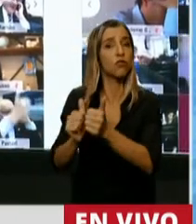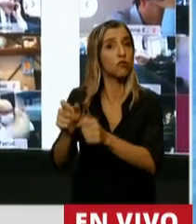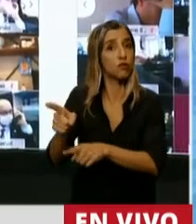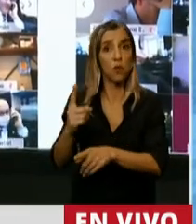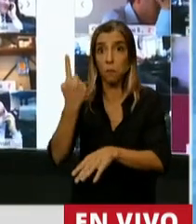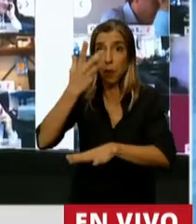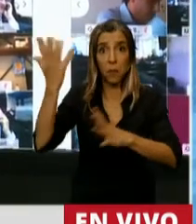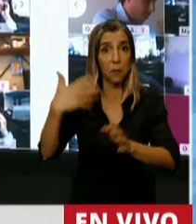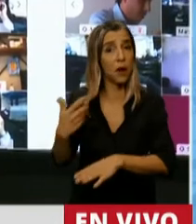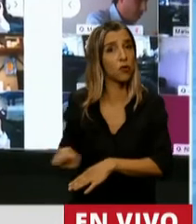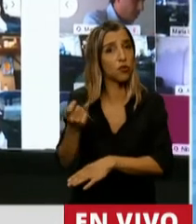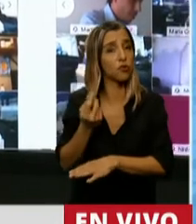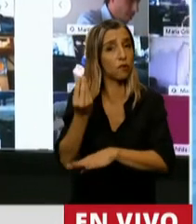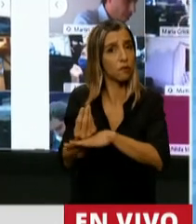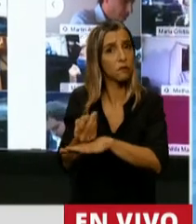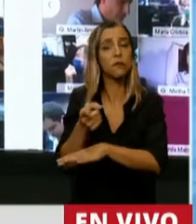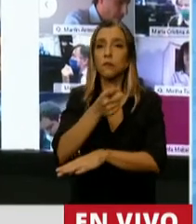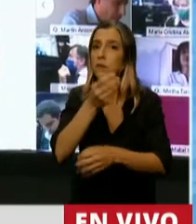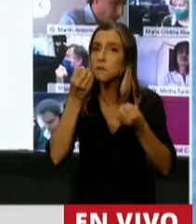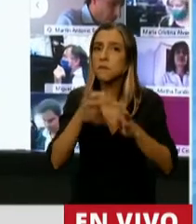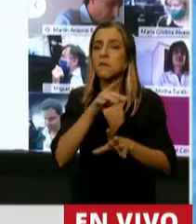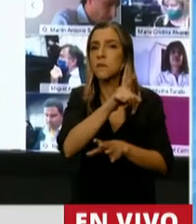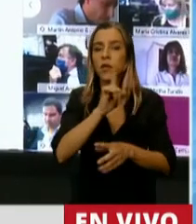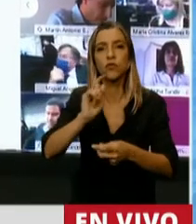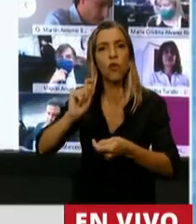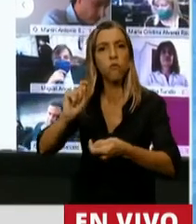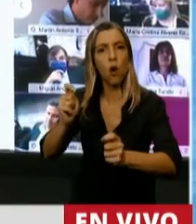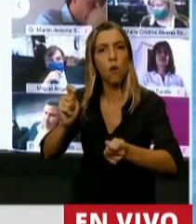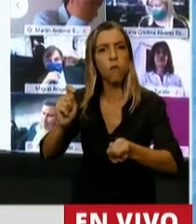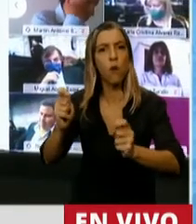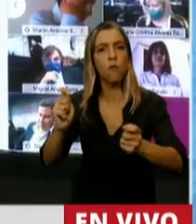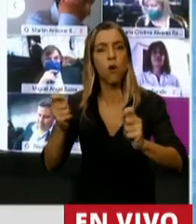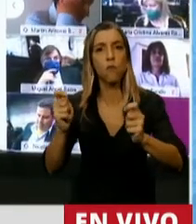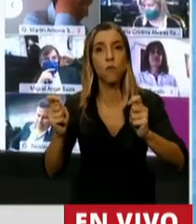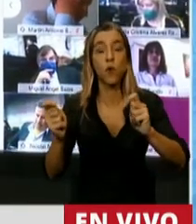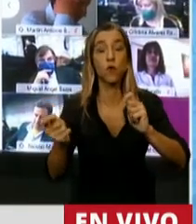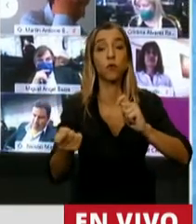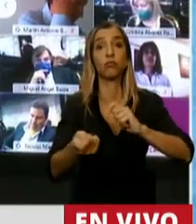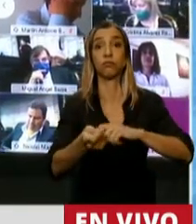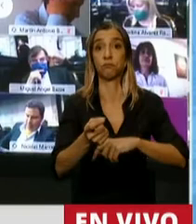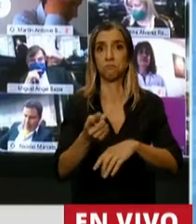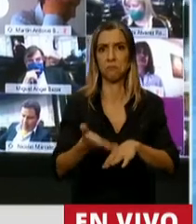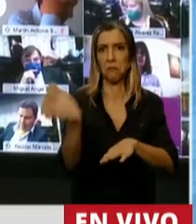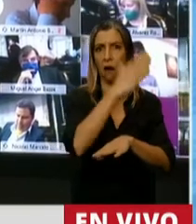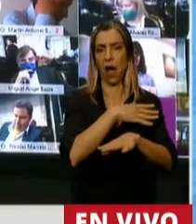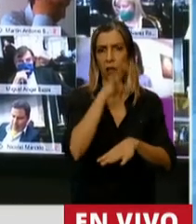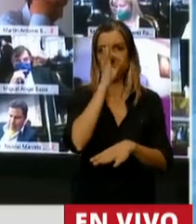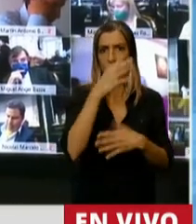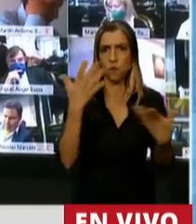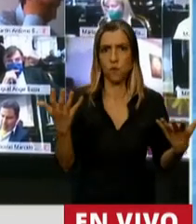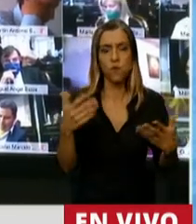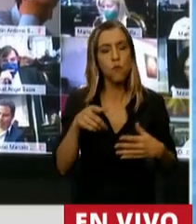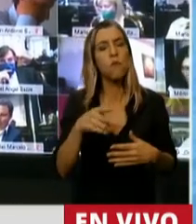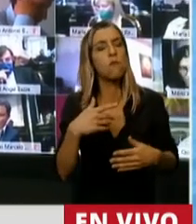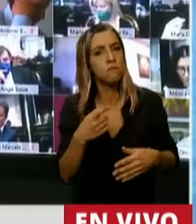que sin duda alguna inició una transformación sin precedentes, sobre todo en lo que tiene que ver, entre otras cosas,